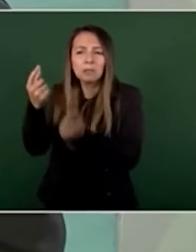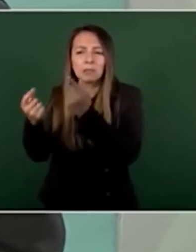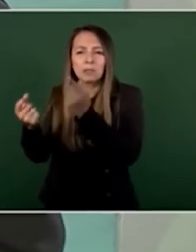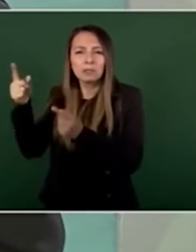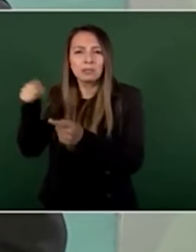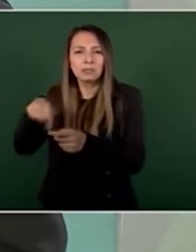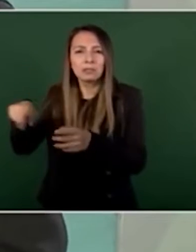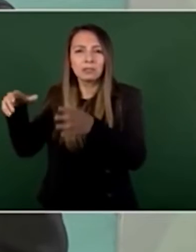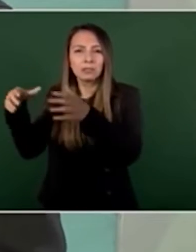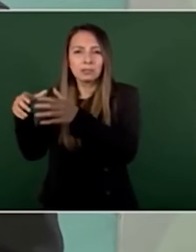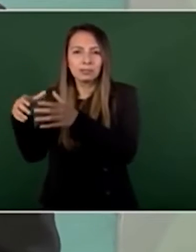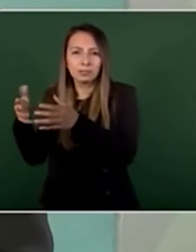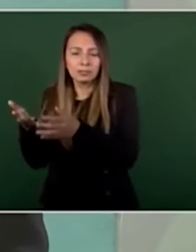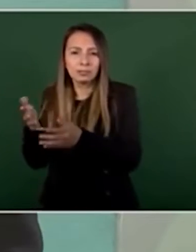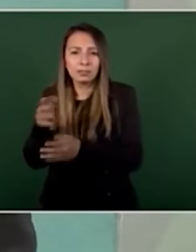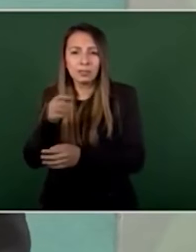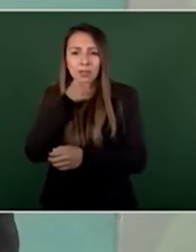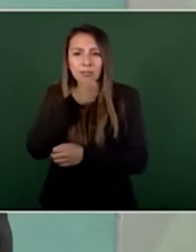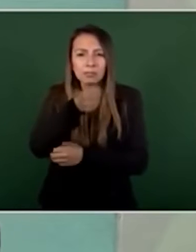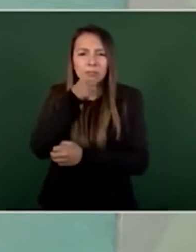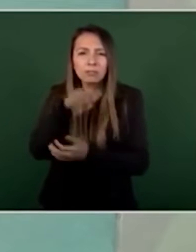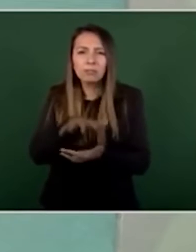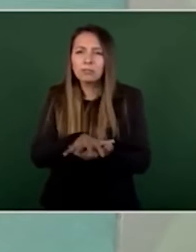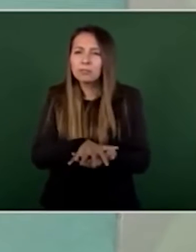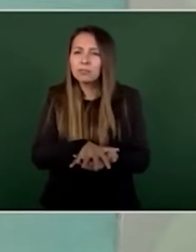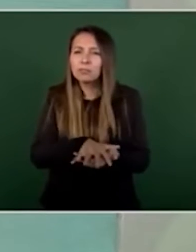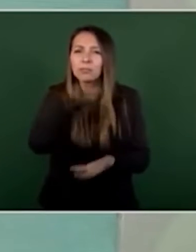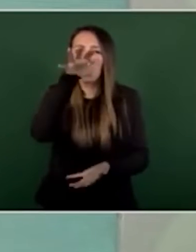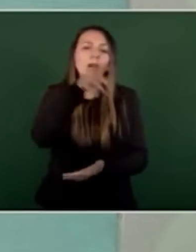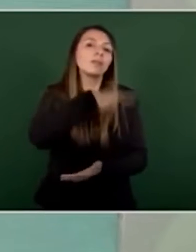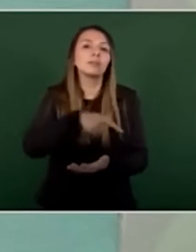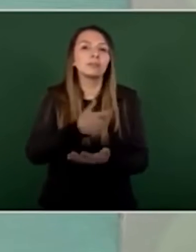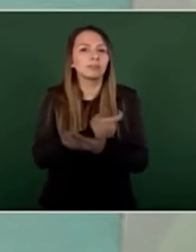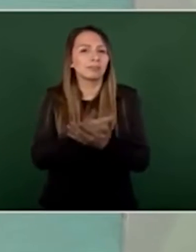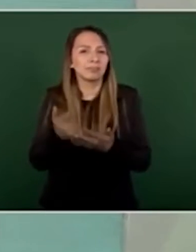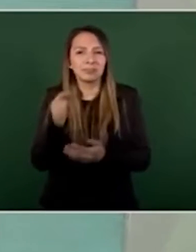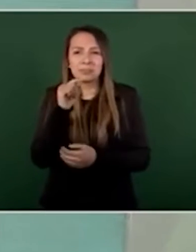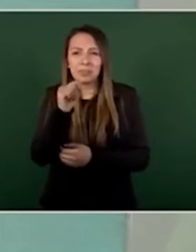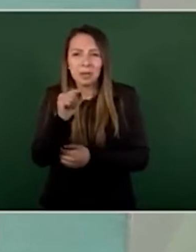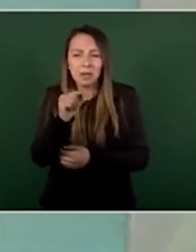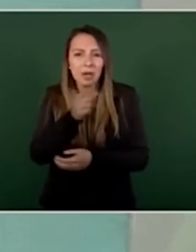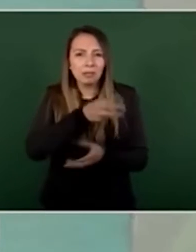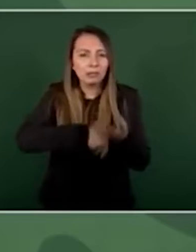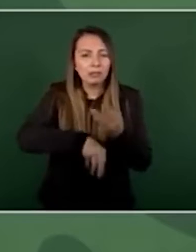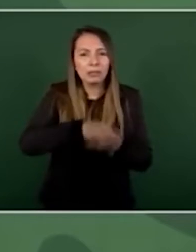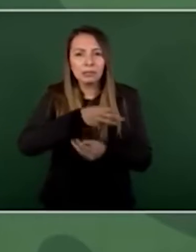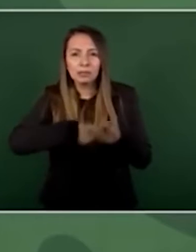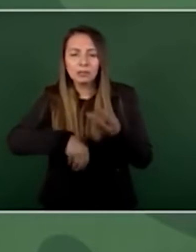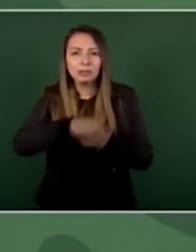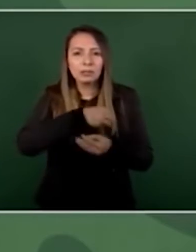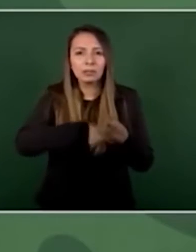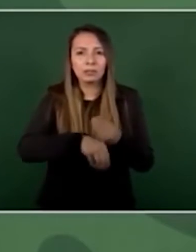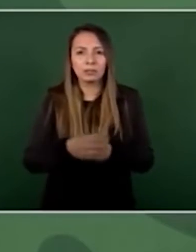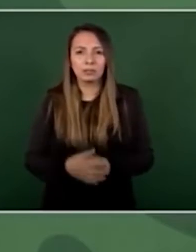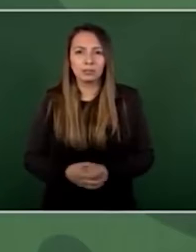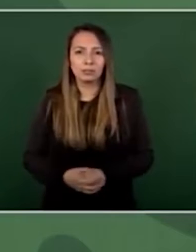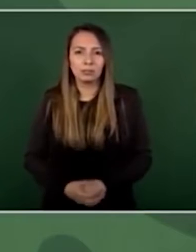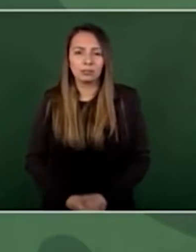La mayoría de los periodistas gana muy poco y